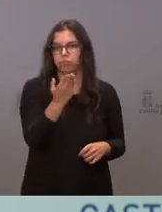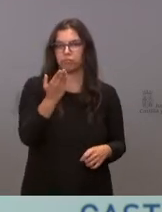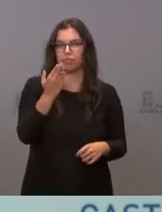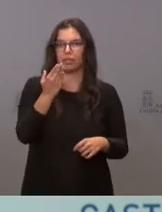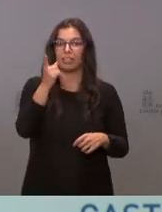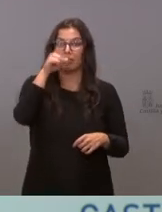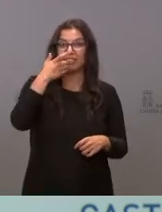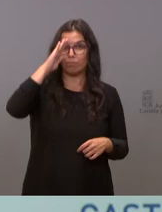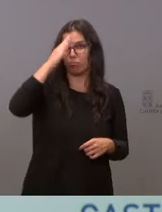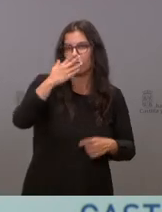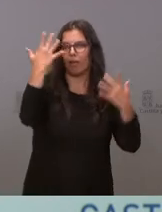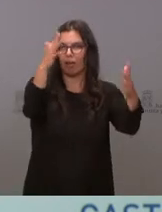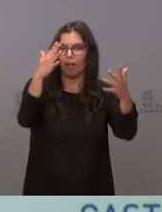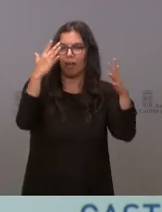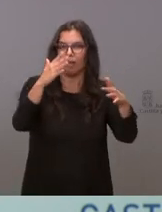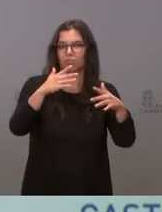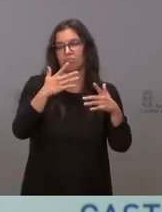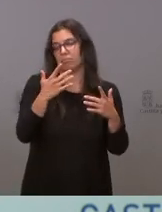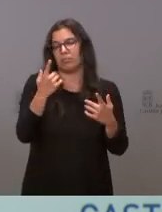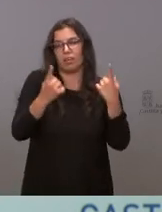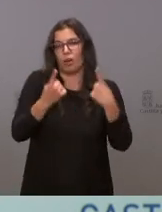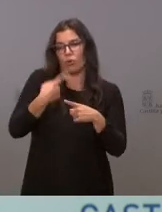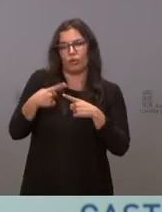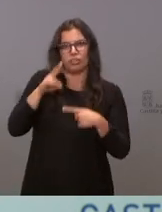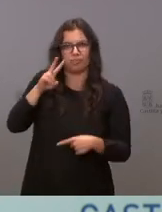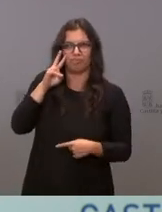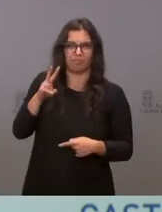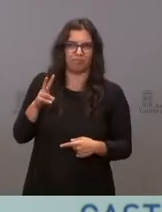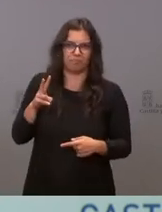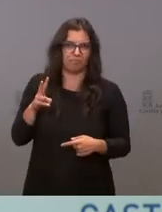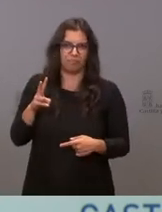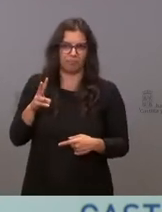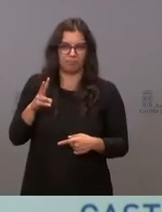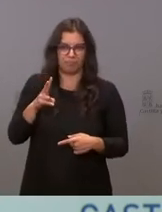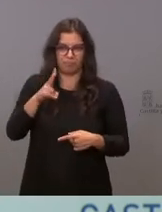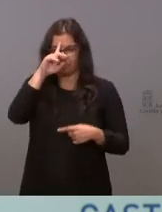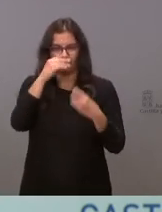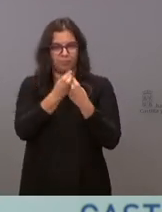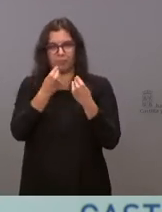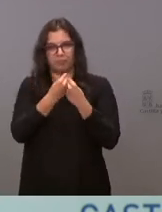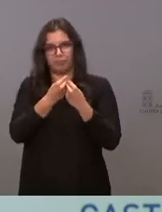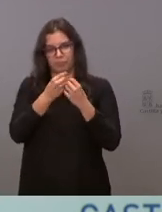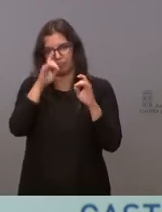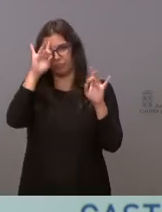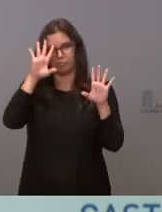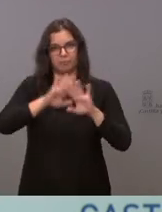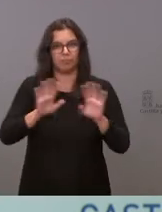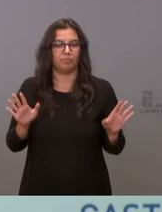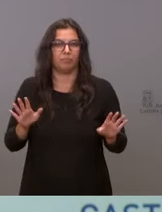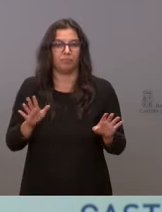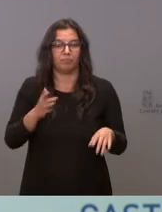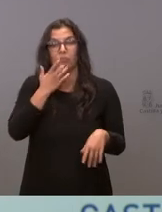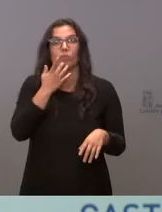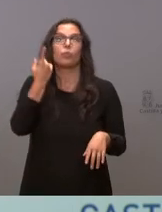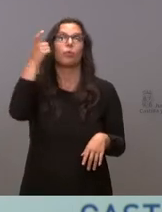el transfugismo y algunas cosas que hemos visto tan inauditas, tan inauditas como que alguien